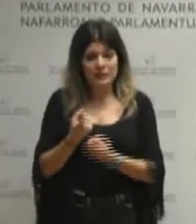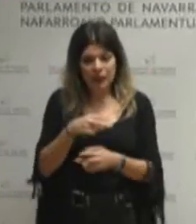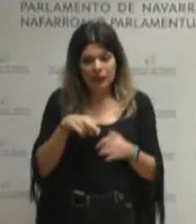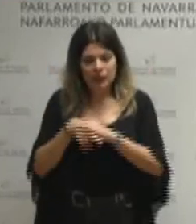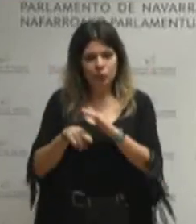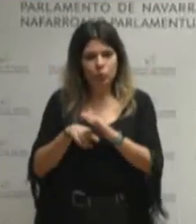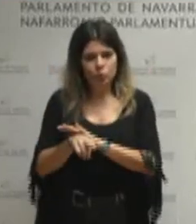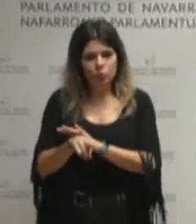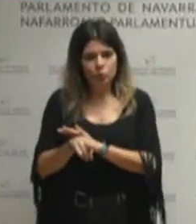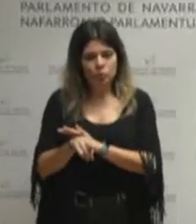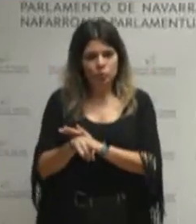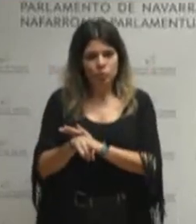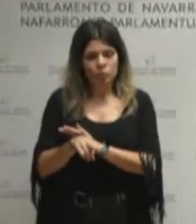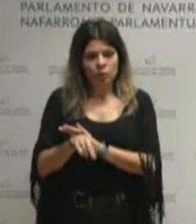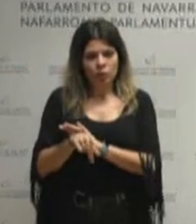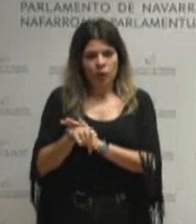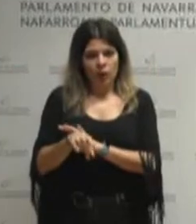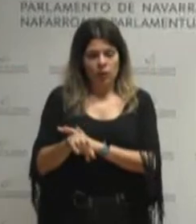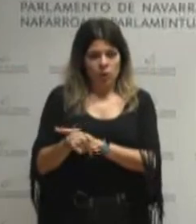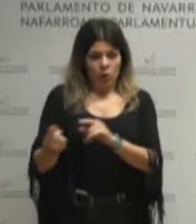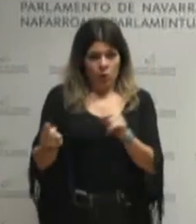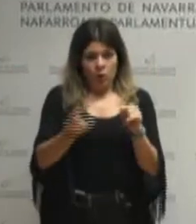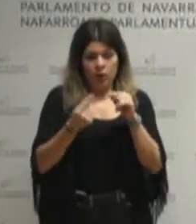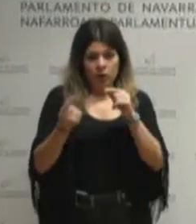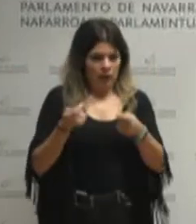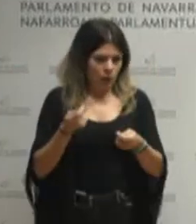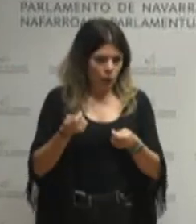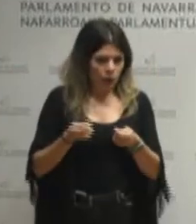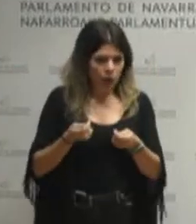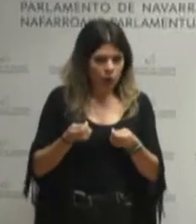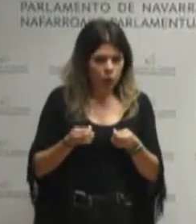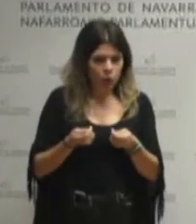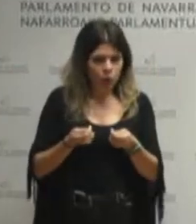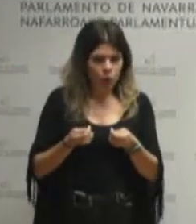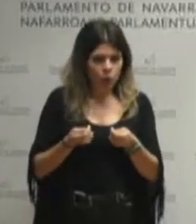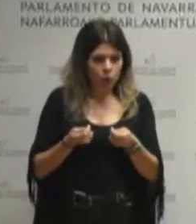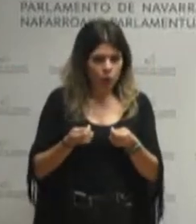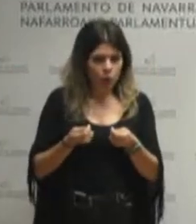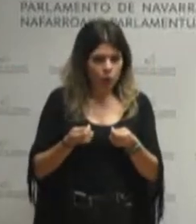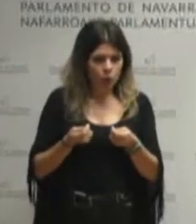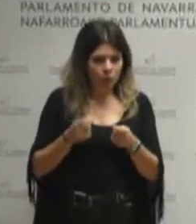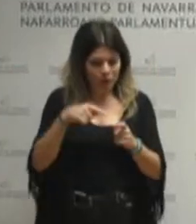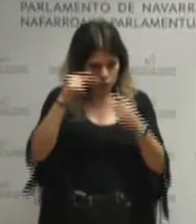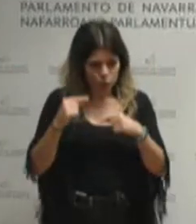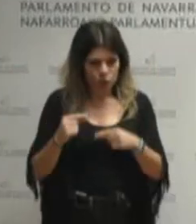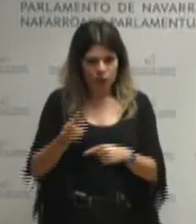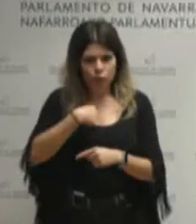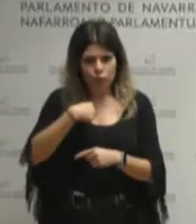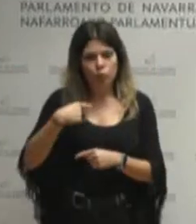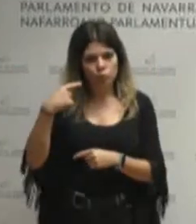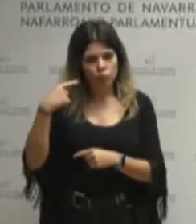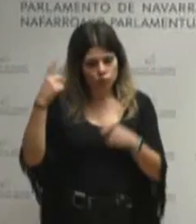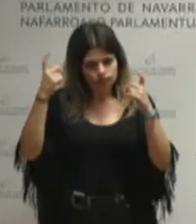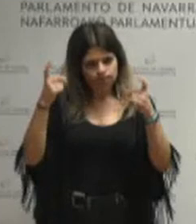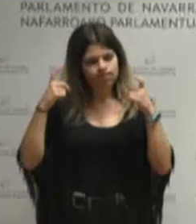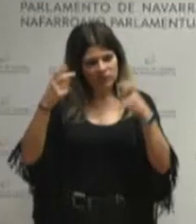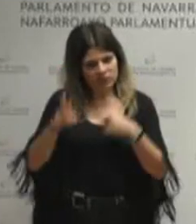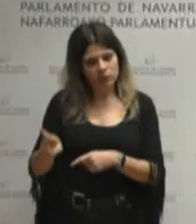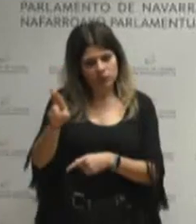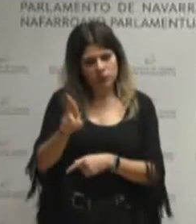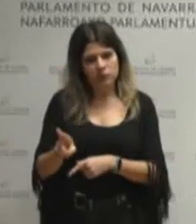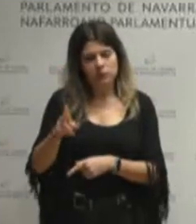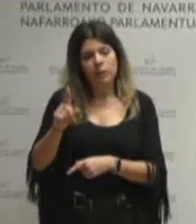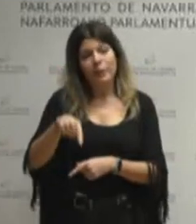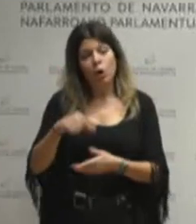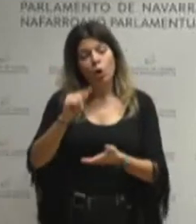cuestiones en las que en la negociación presupuestaria y en el acuerdo presupuestario hemos insistido también mayor